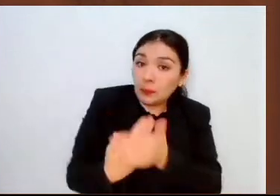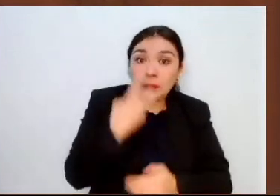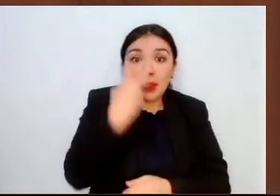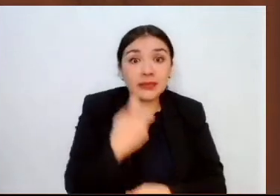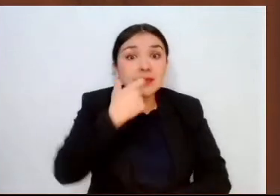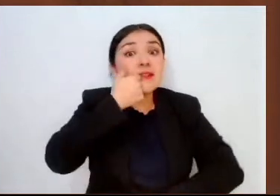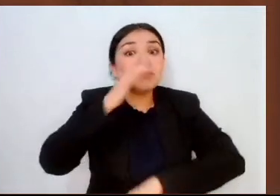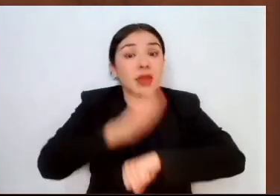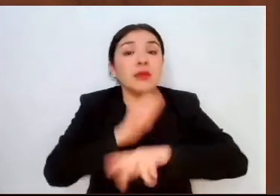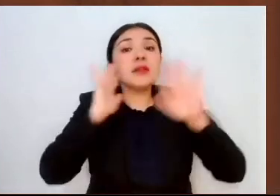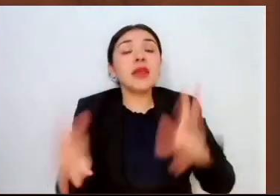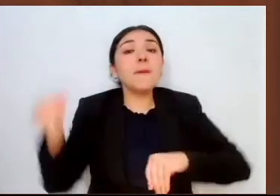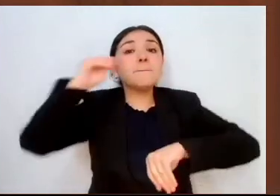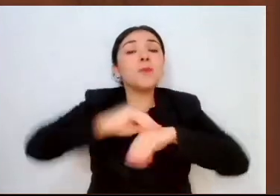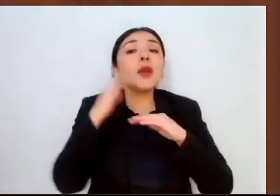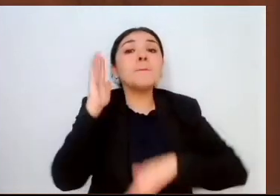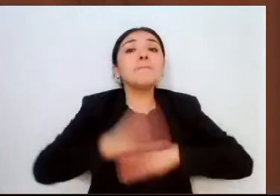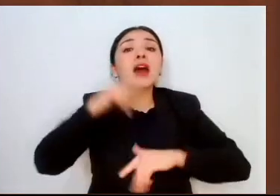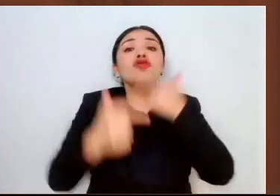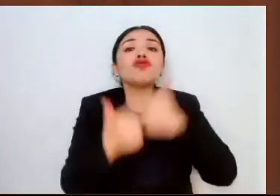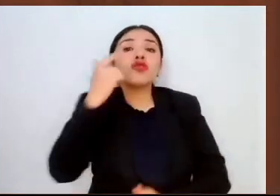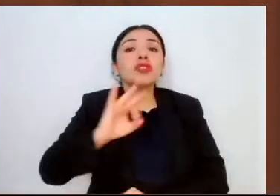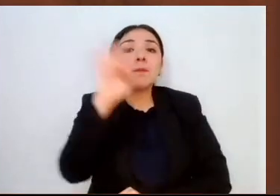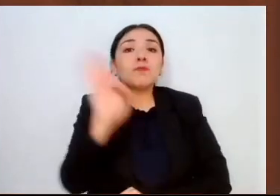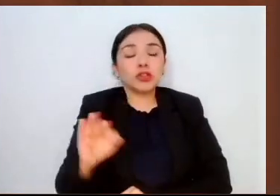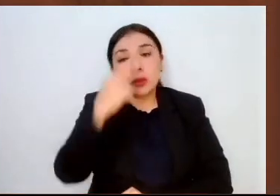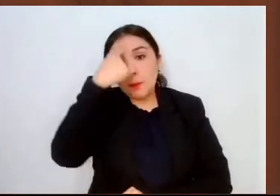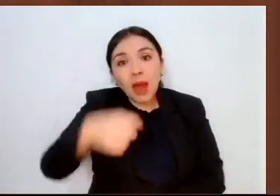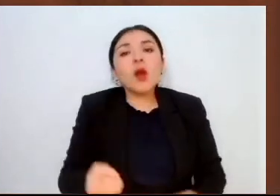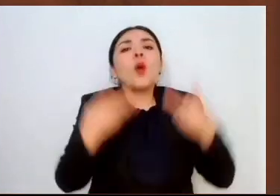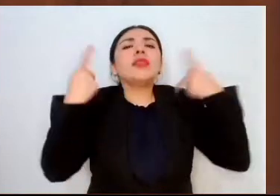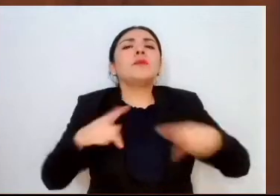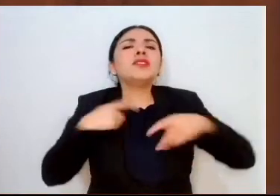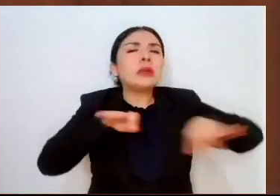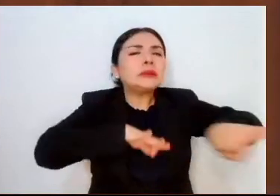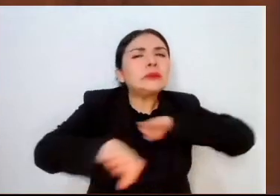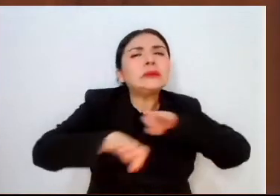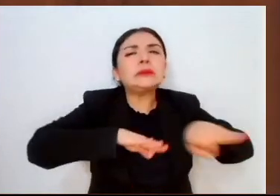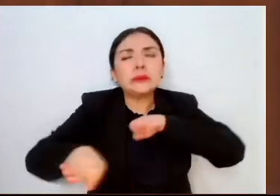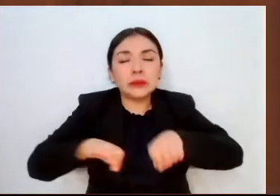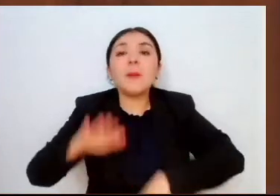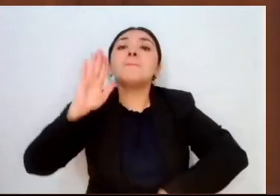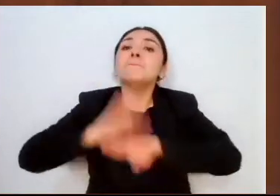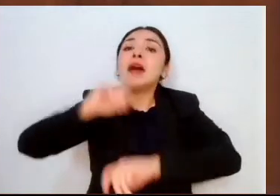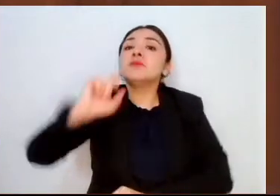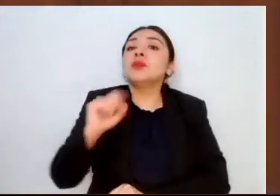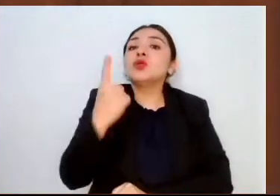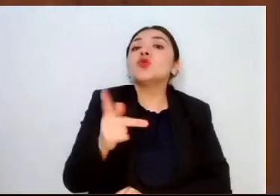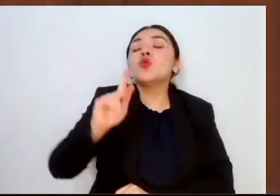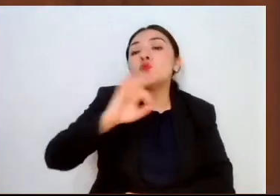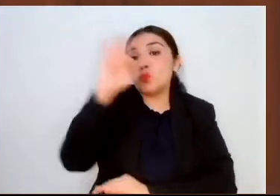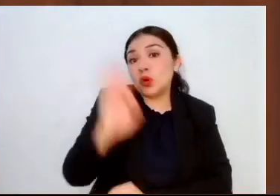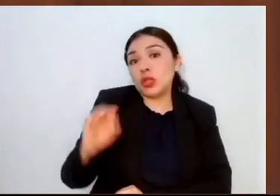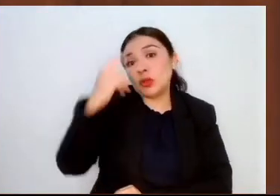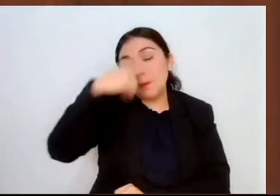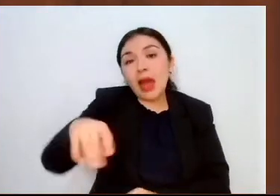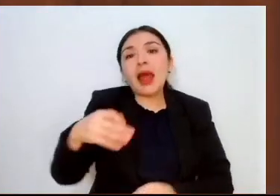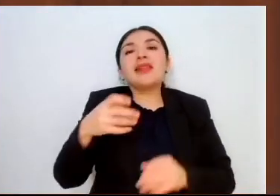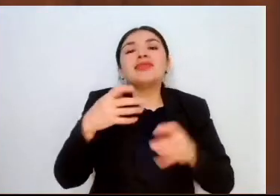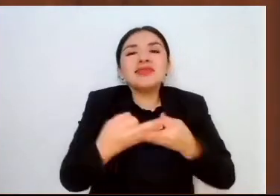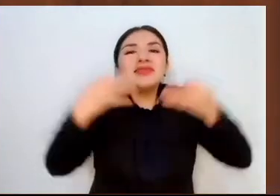un incremento del 12 por ciento en el número de productores y del 21 por ciento en hectáreas